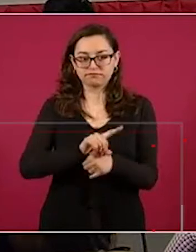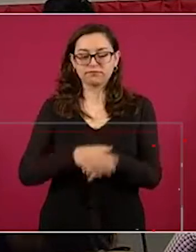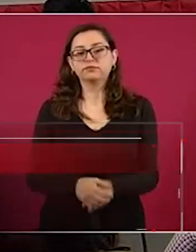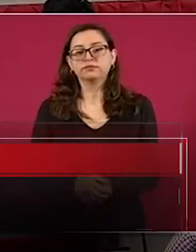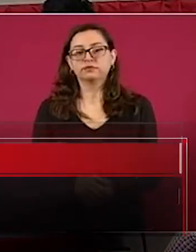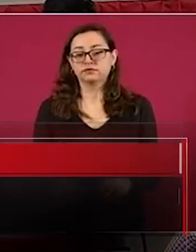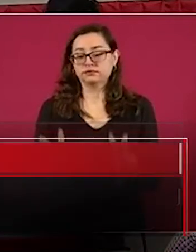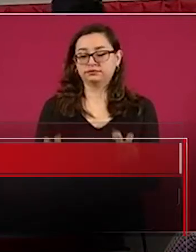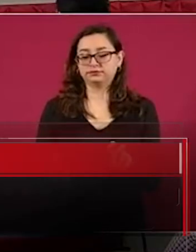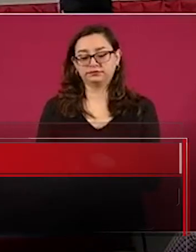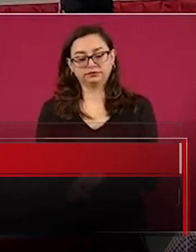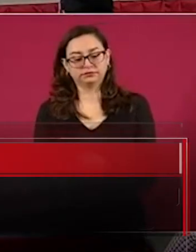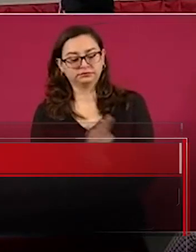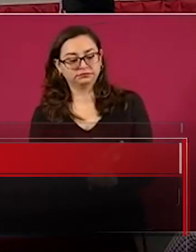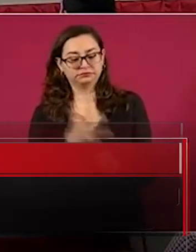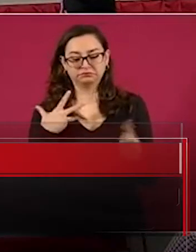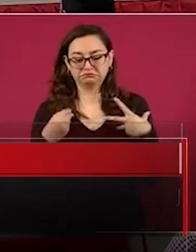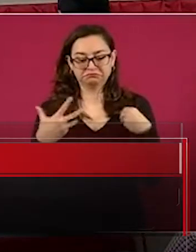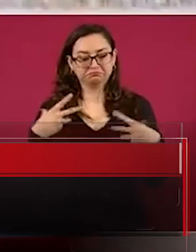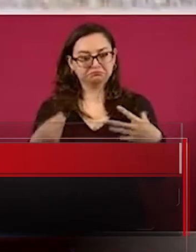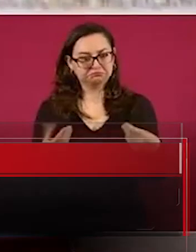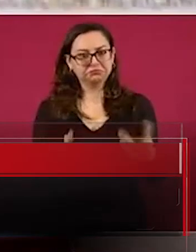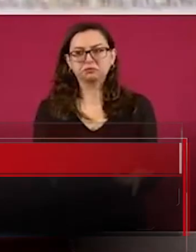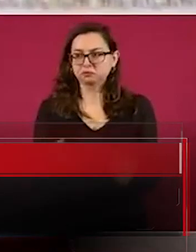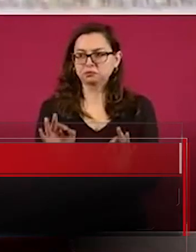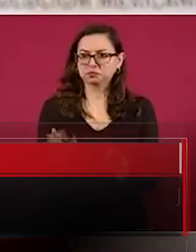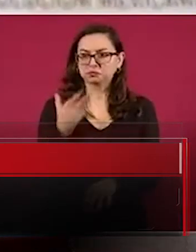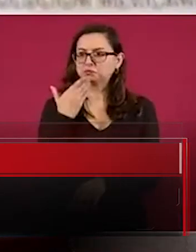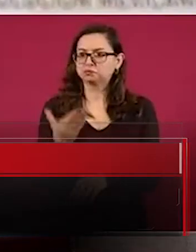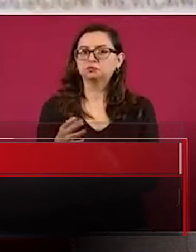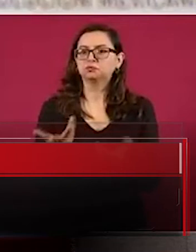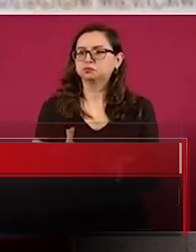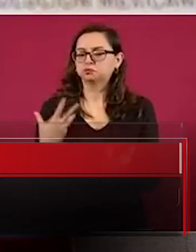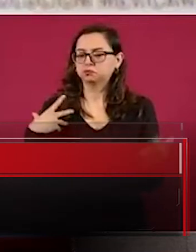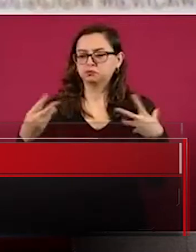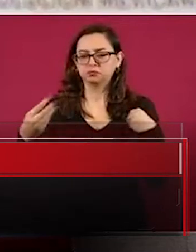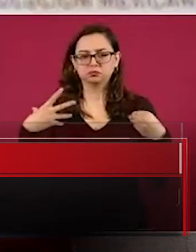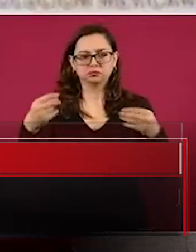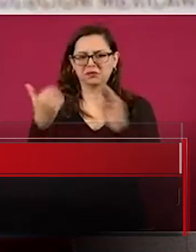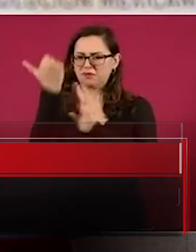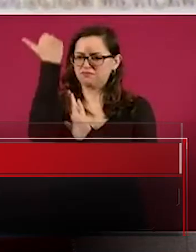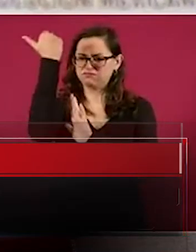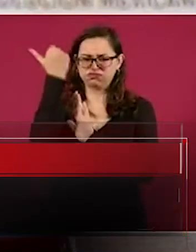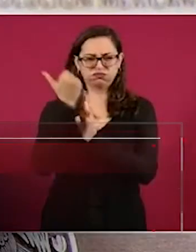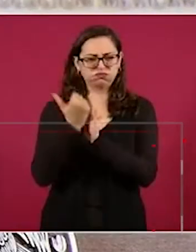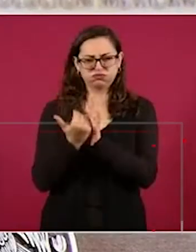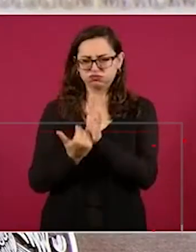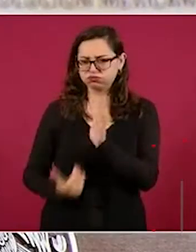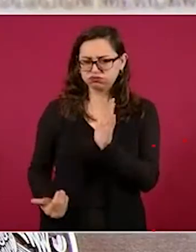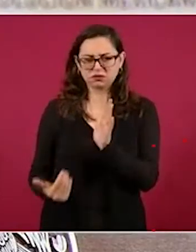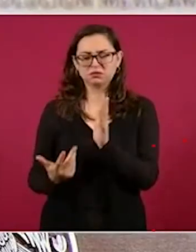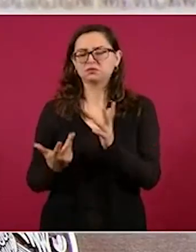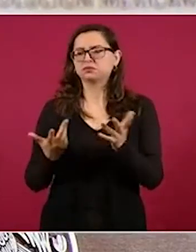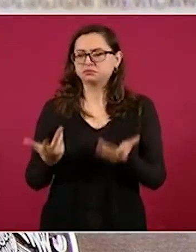Seguimos con muy buena situación en descenso progresivo, ya muy acelerado de las nuevas